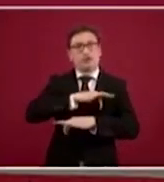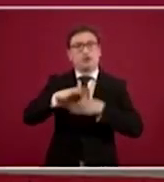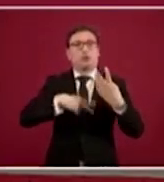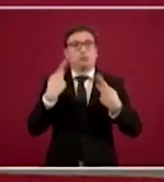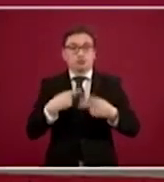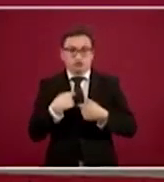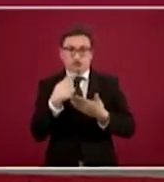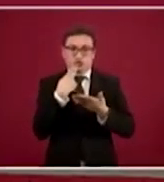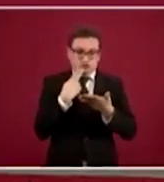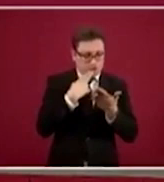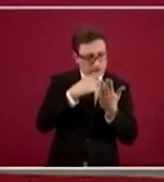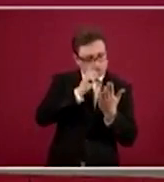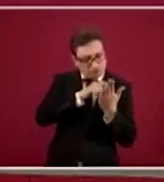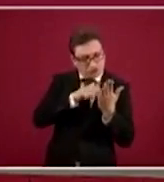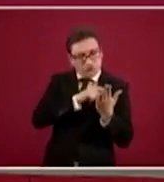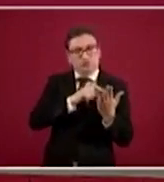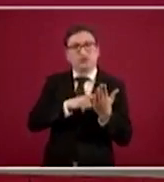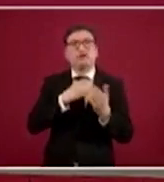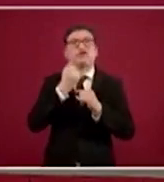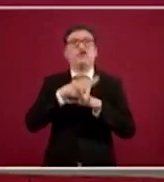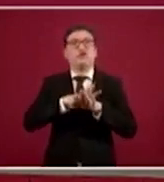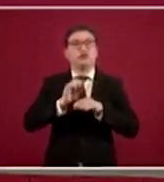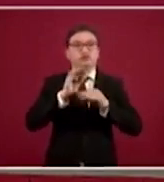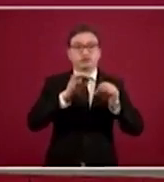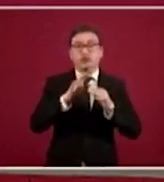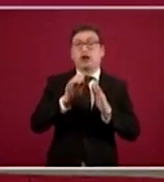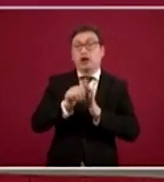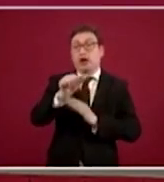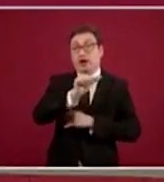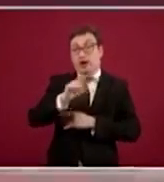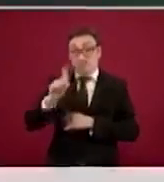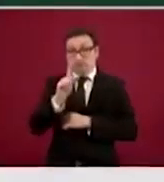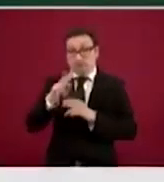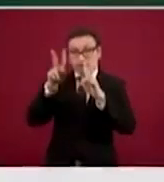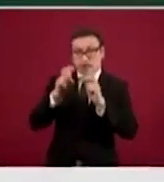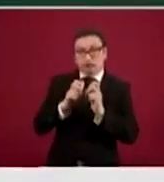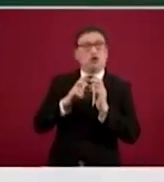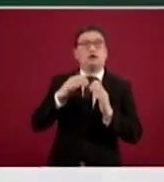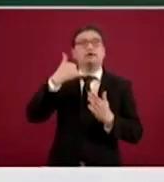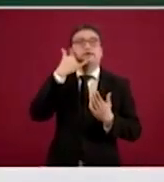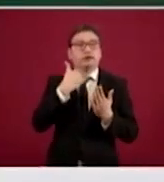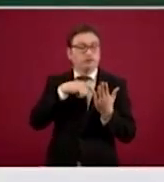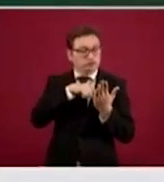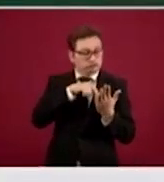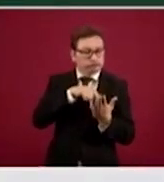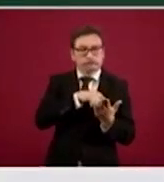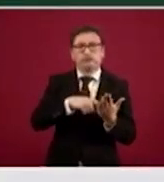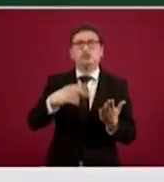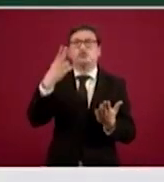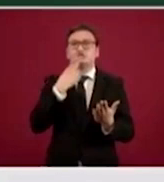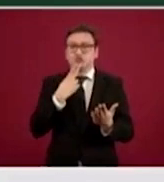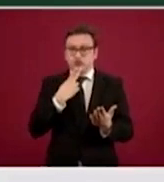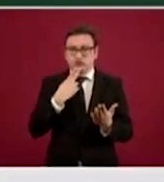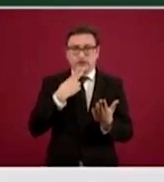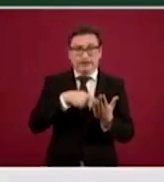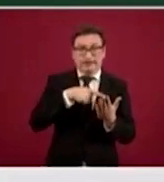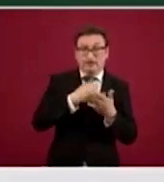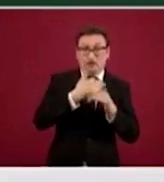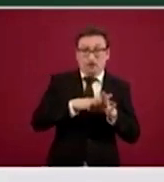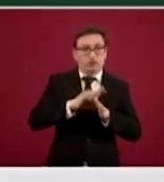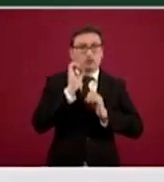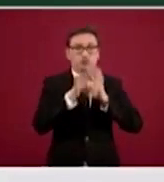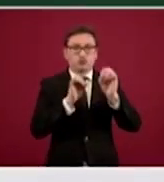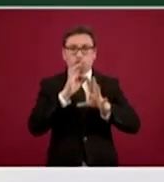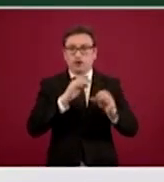vaya utilizando. No sólo basta con la descarga de la aplicación, sino hay que utilizarla para poder utilizar esos datos en